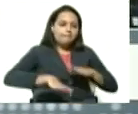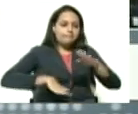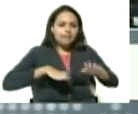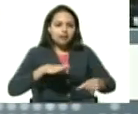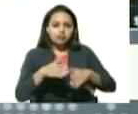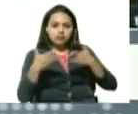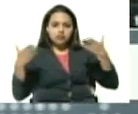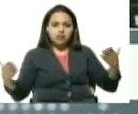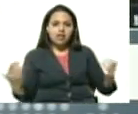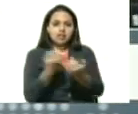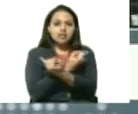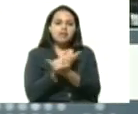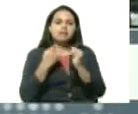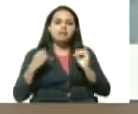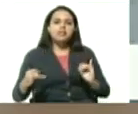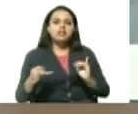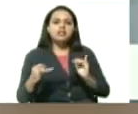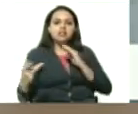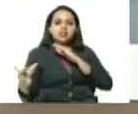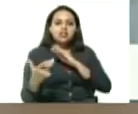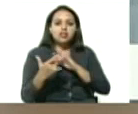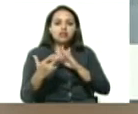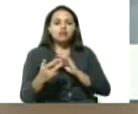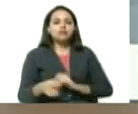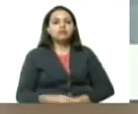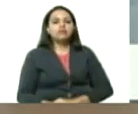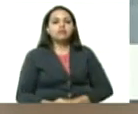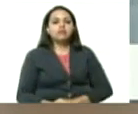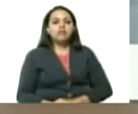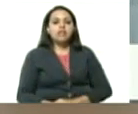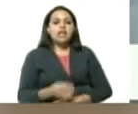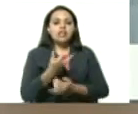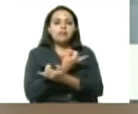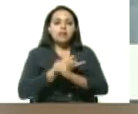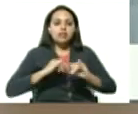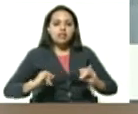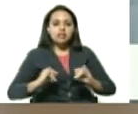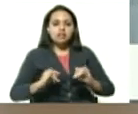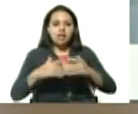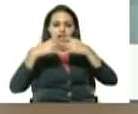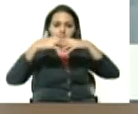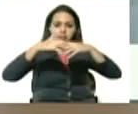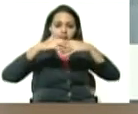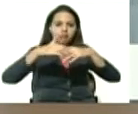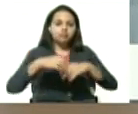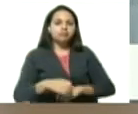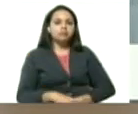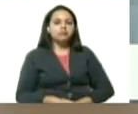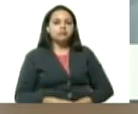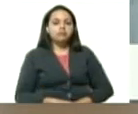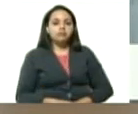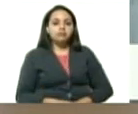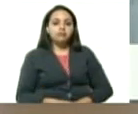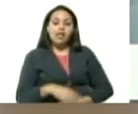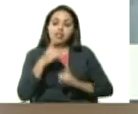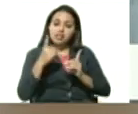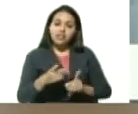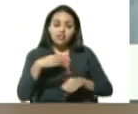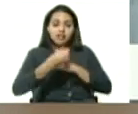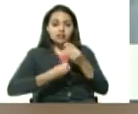de independencia tecnológica de independencia industrial así debe ser